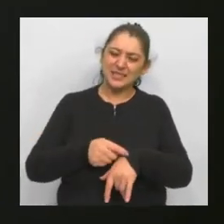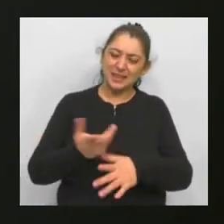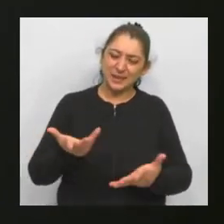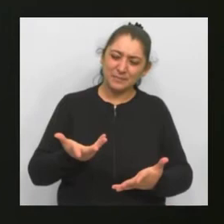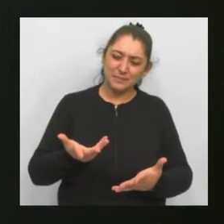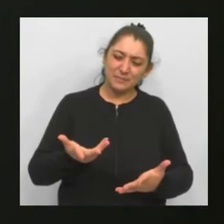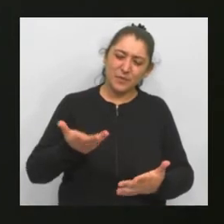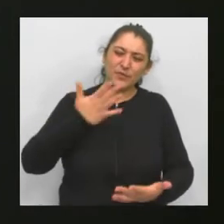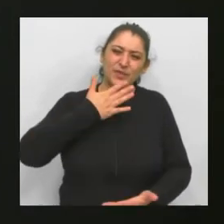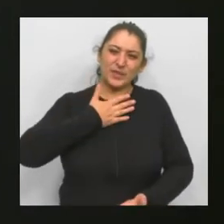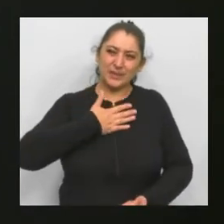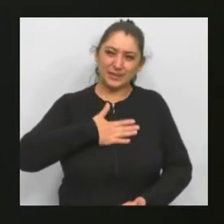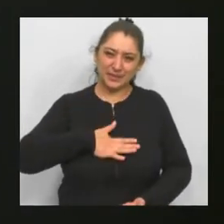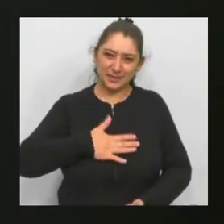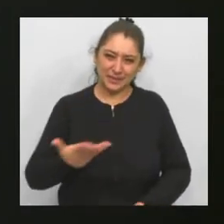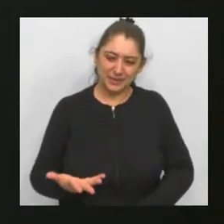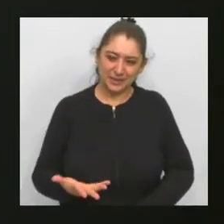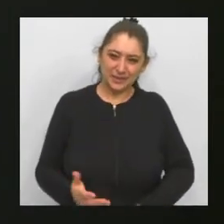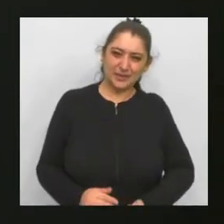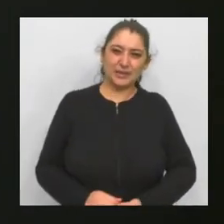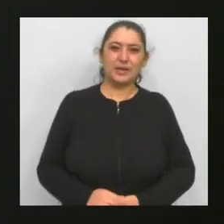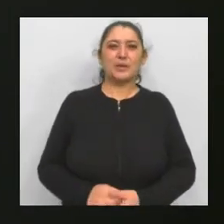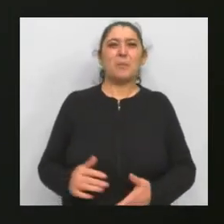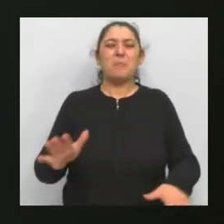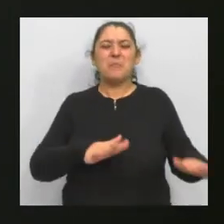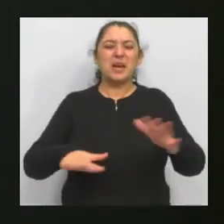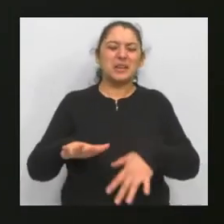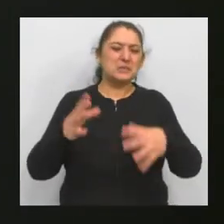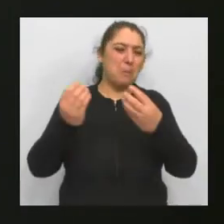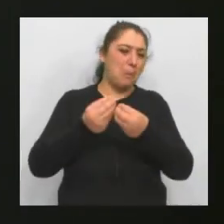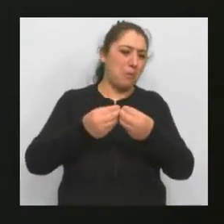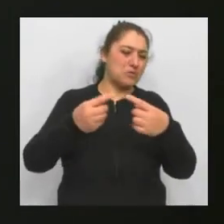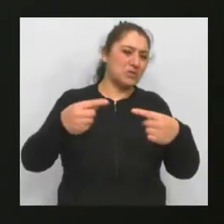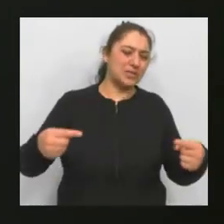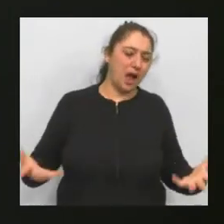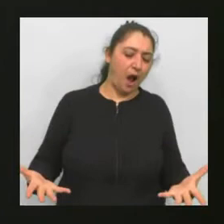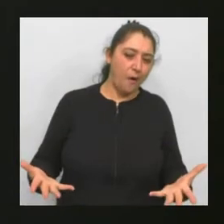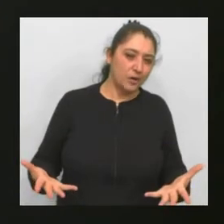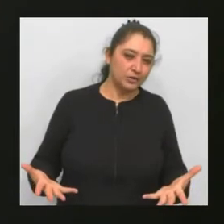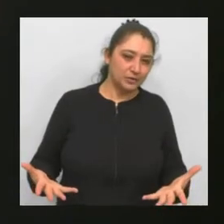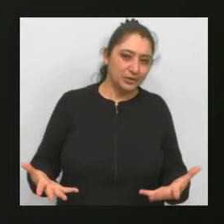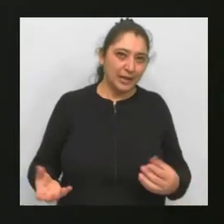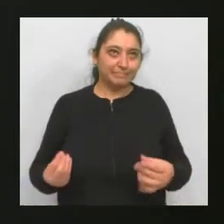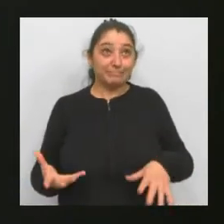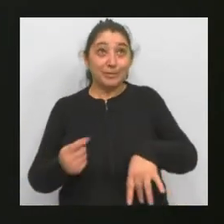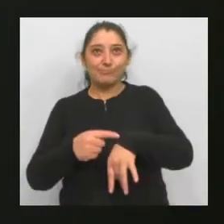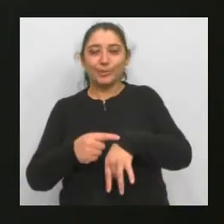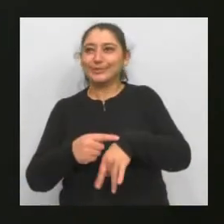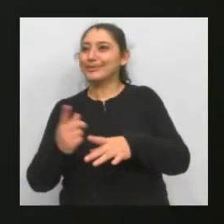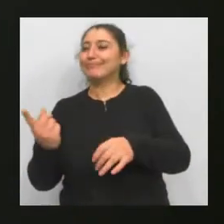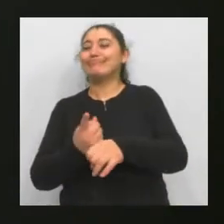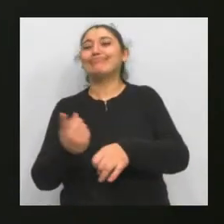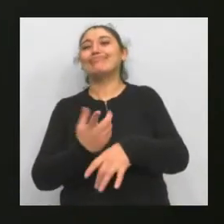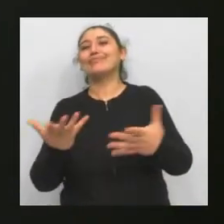forma, para hacer aquellas cosas que uno ha planificado y que no, porque no tengo tiempo, no, el mes que viene, no,